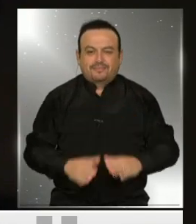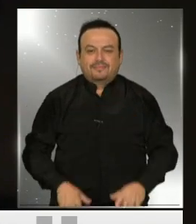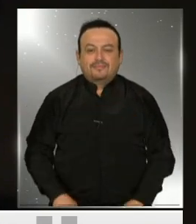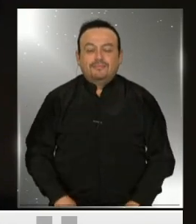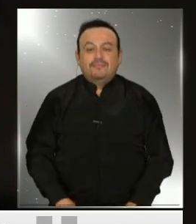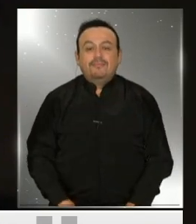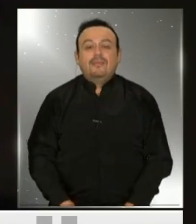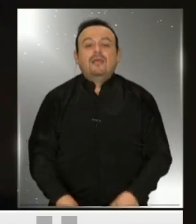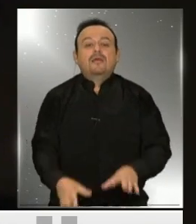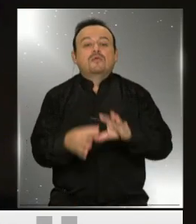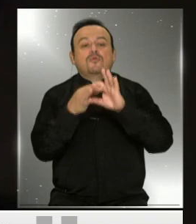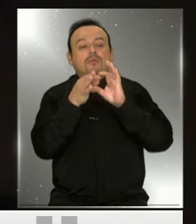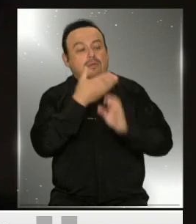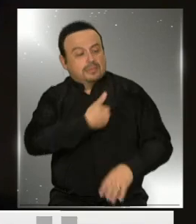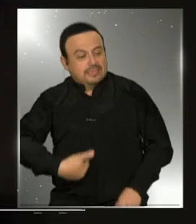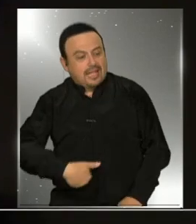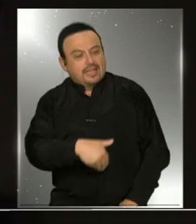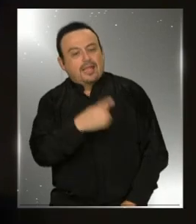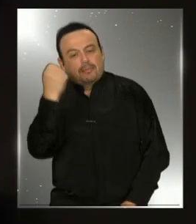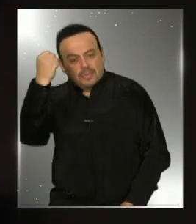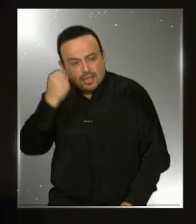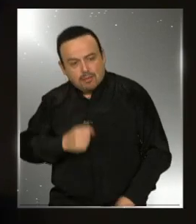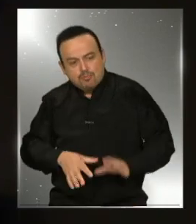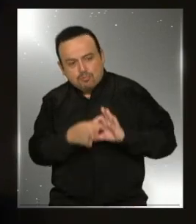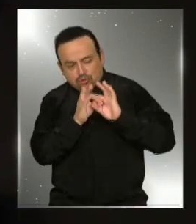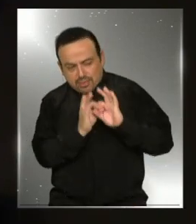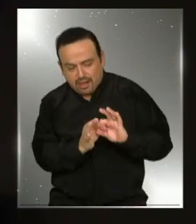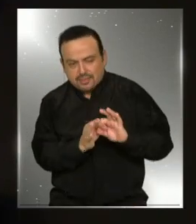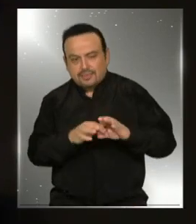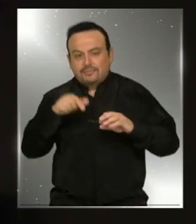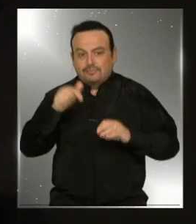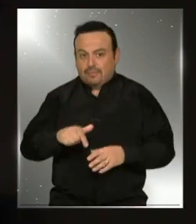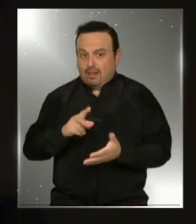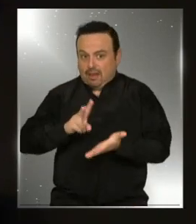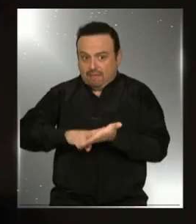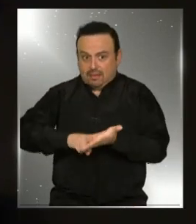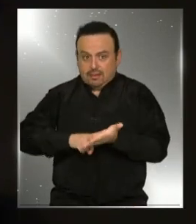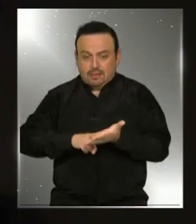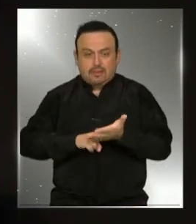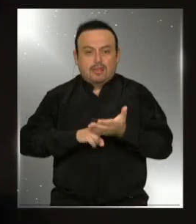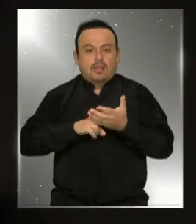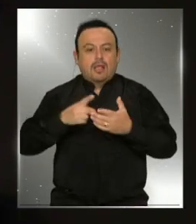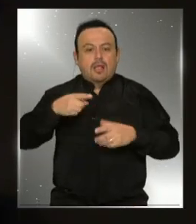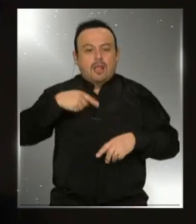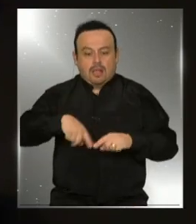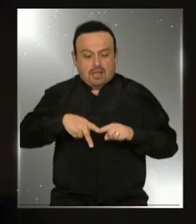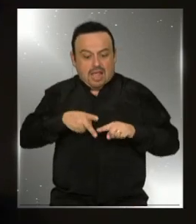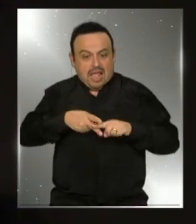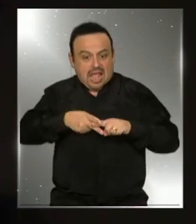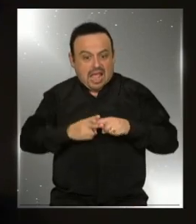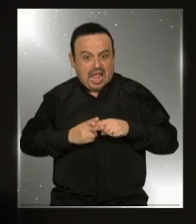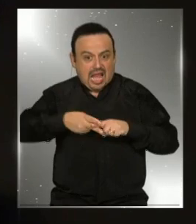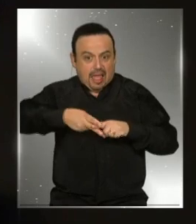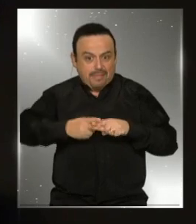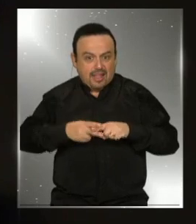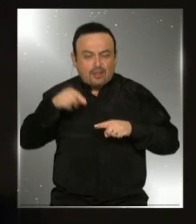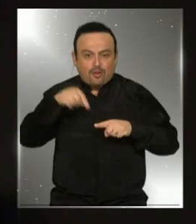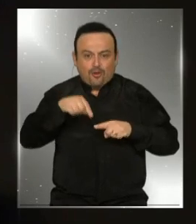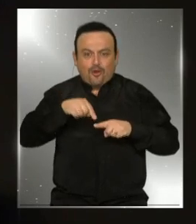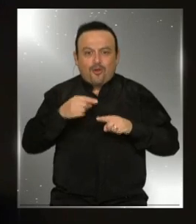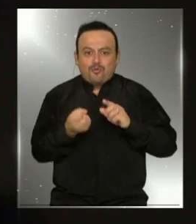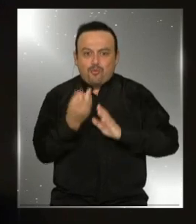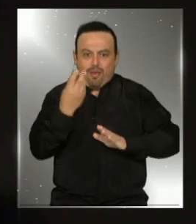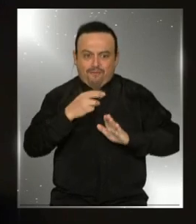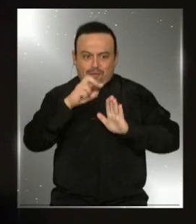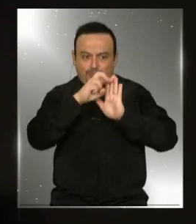Presidente, muchas gracias. La verdad que estamos muy contentos de poder contar con esta herramienta que va a ser muy significativa para